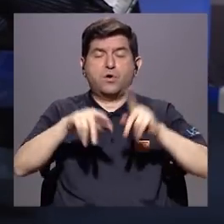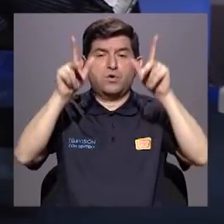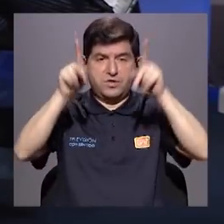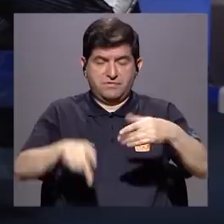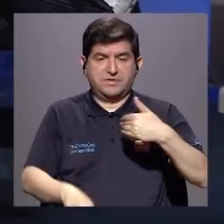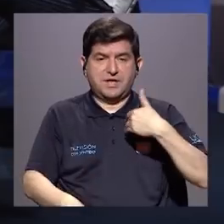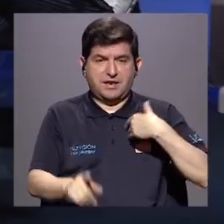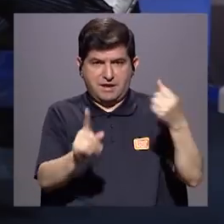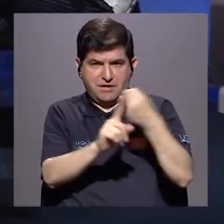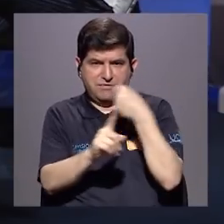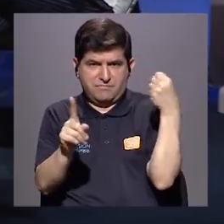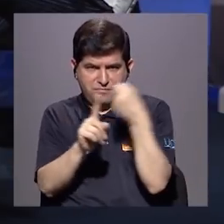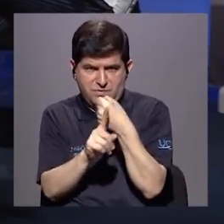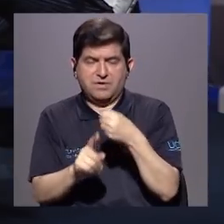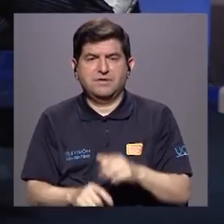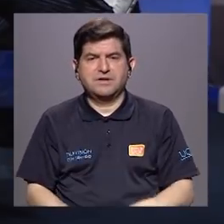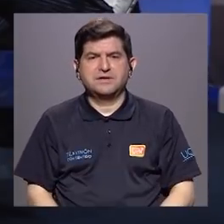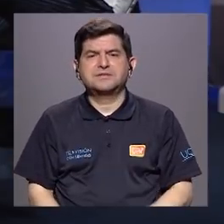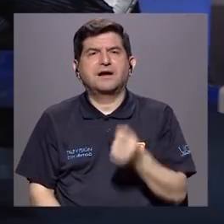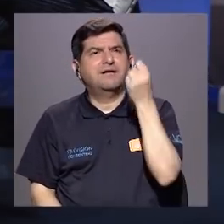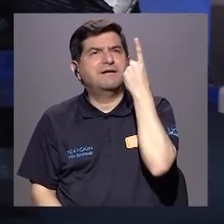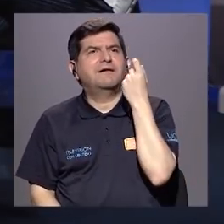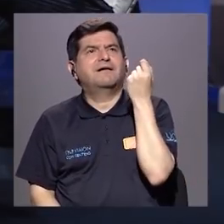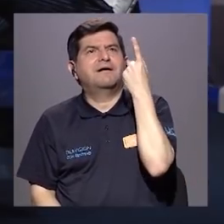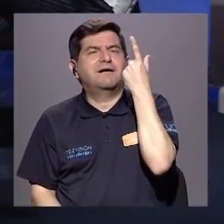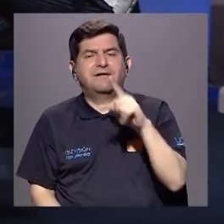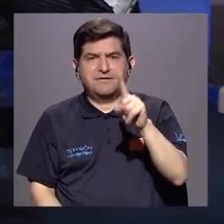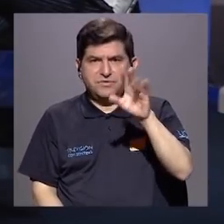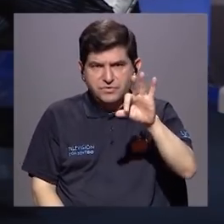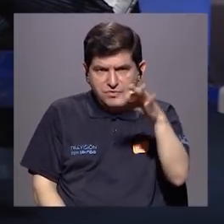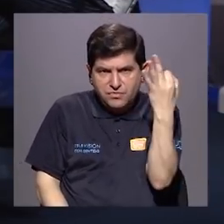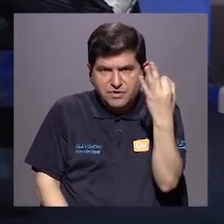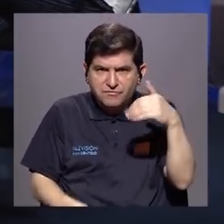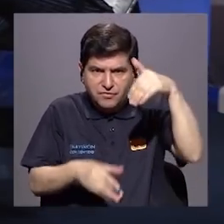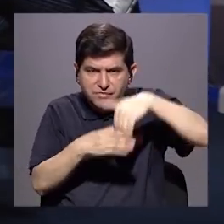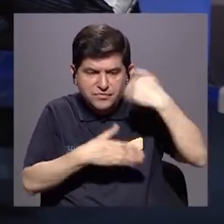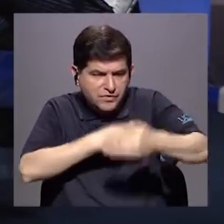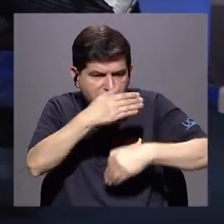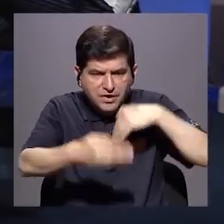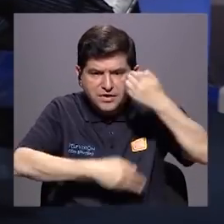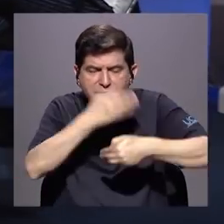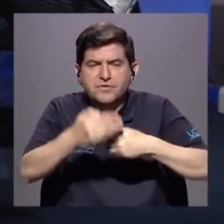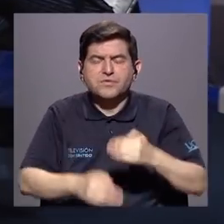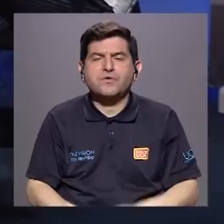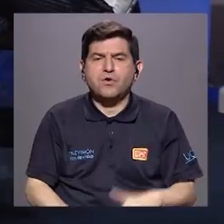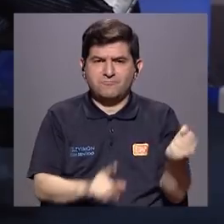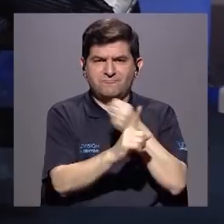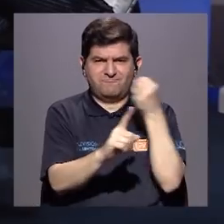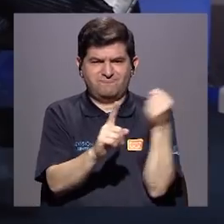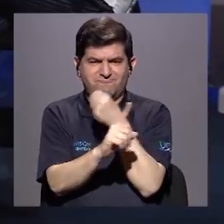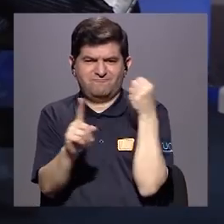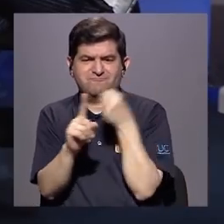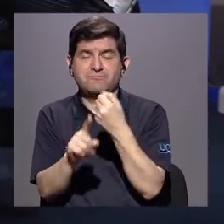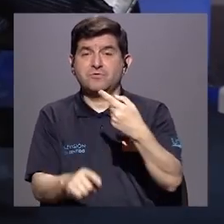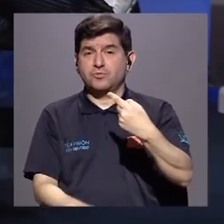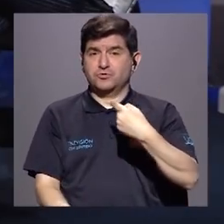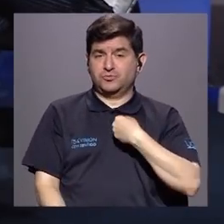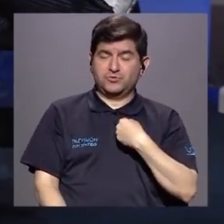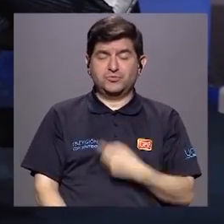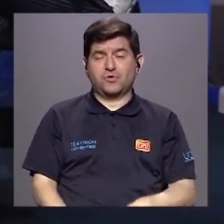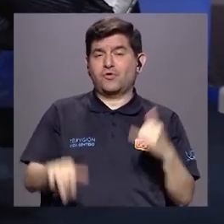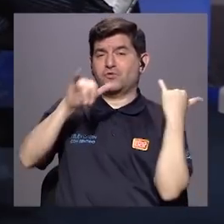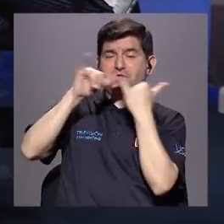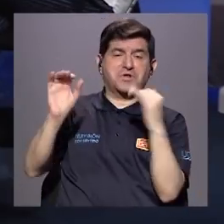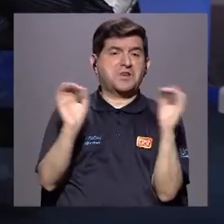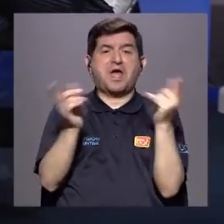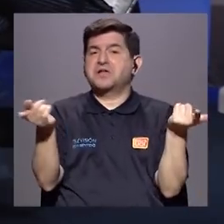reciben esa violencia van entendiendo de alguna manera dentro de la dinámica del proceso de violencia que yo denuncié